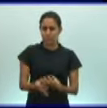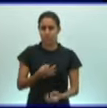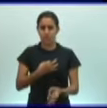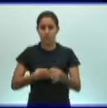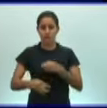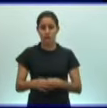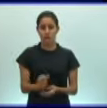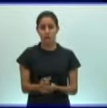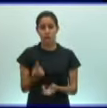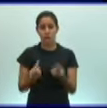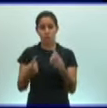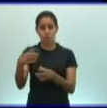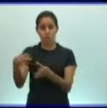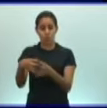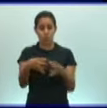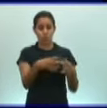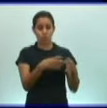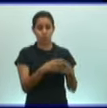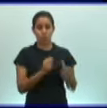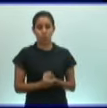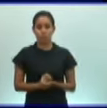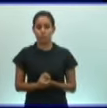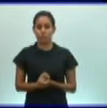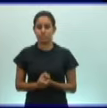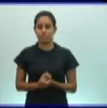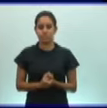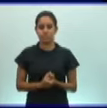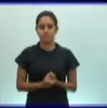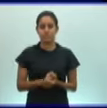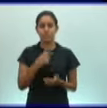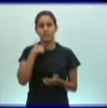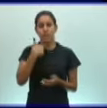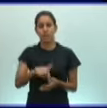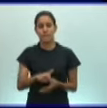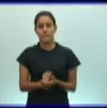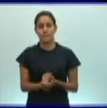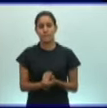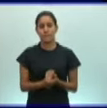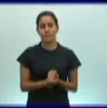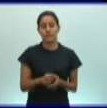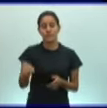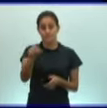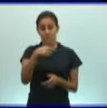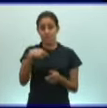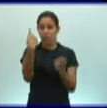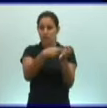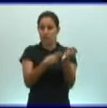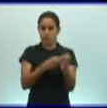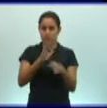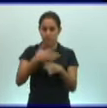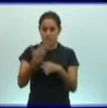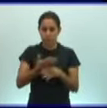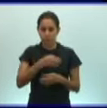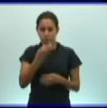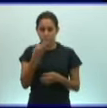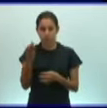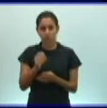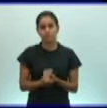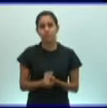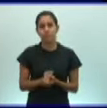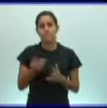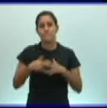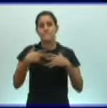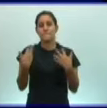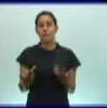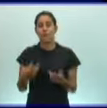de los grupos. estas características se las voy a estar abordando brevemente para orientarles cómo ustedes